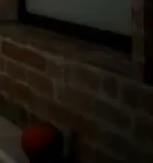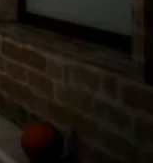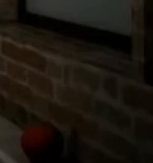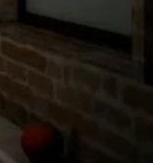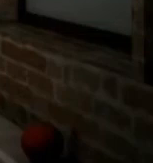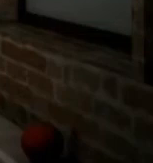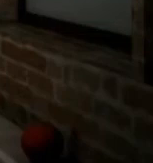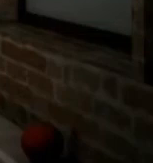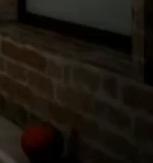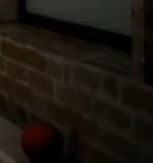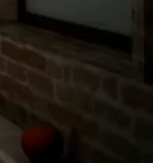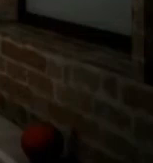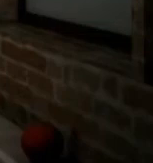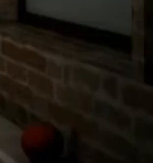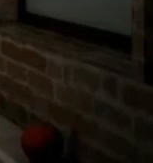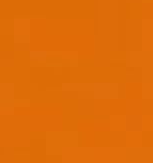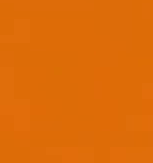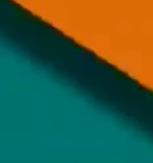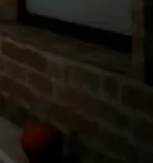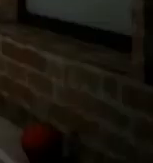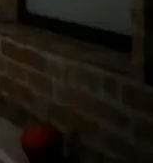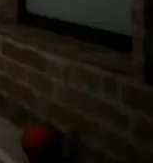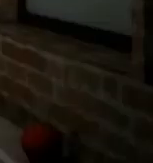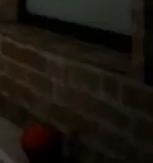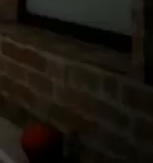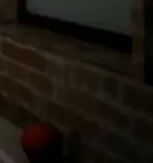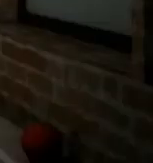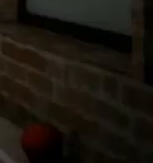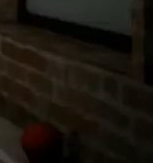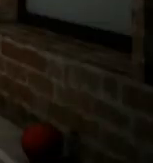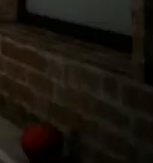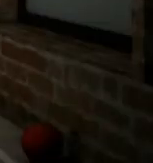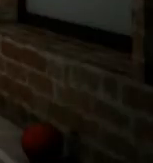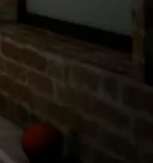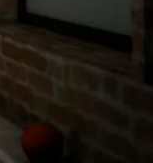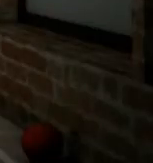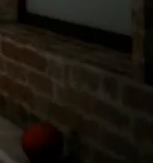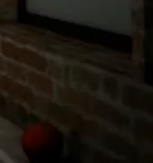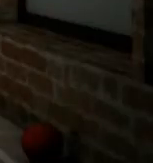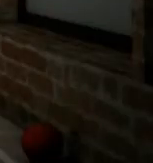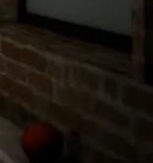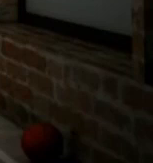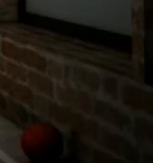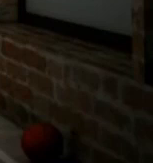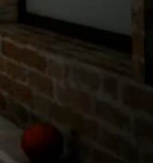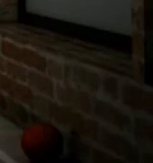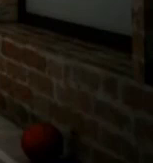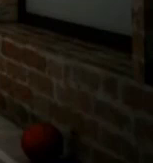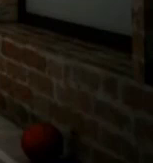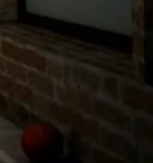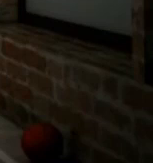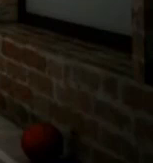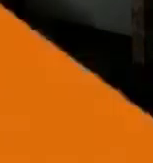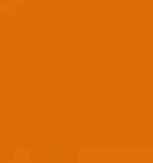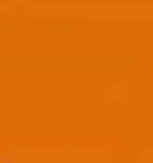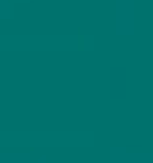Y eso ha sido todo. Esta fue tu pausa activa suma minutos. Nos vemos la próxima.